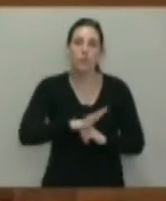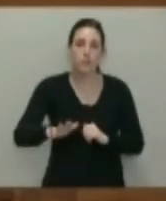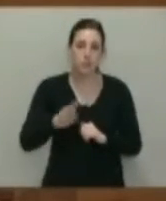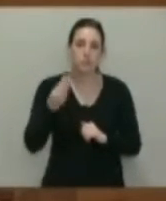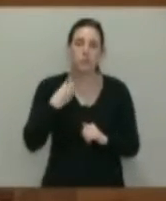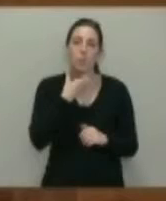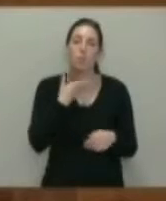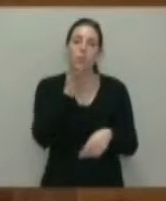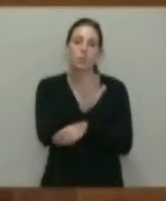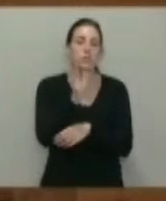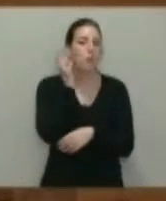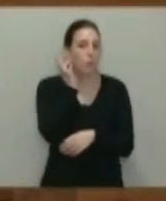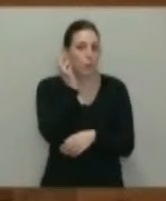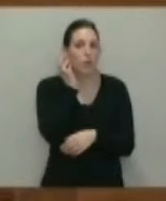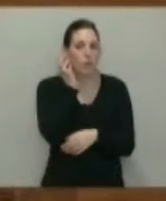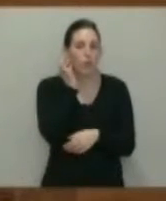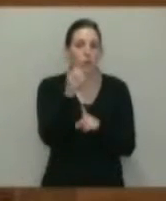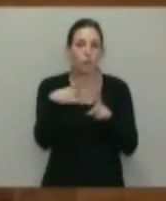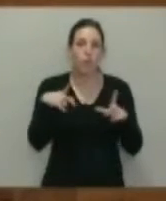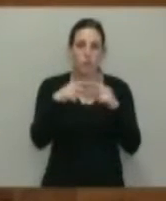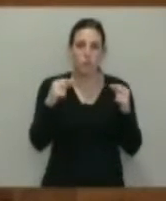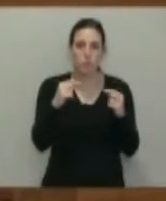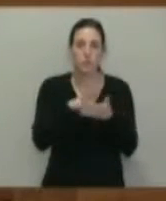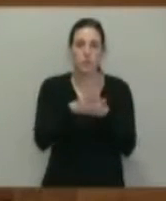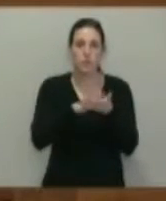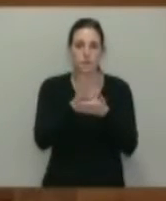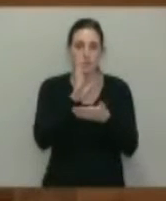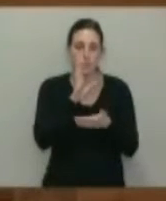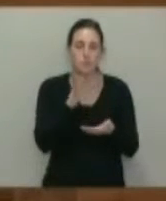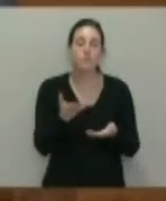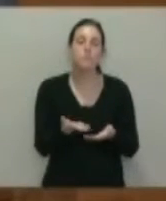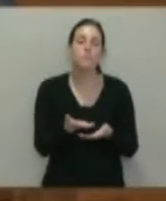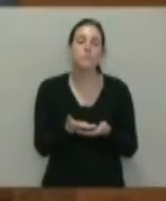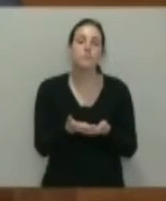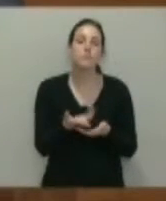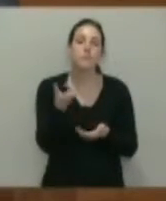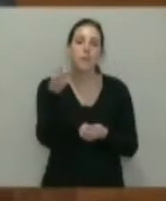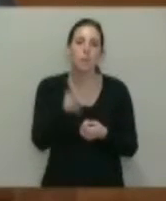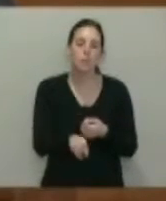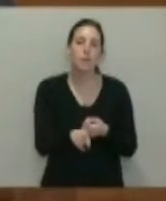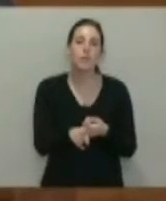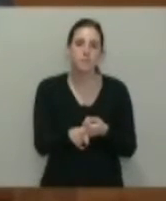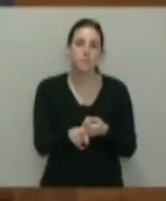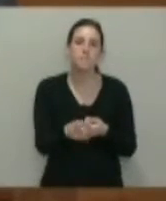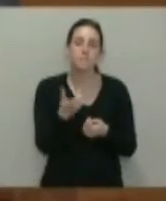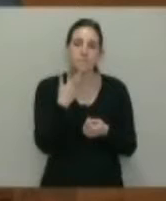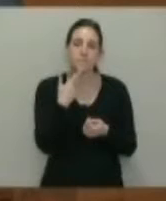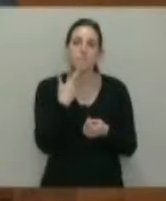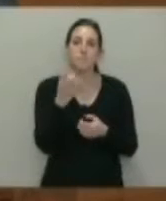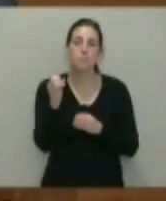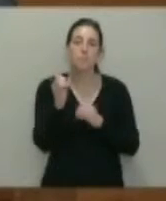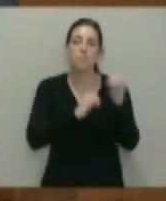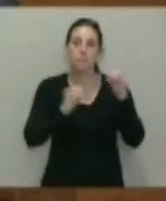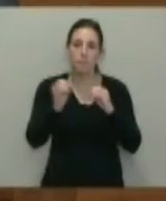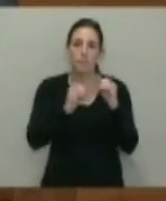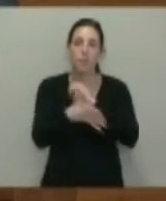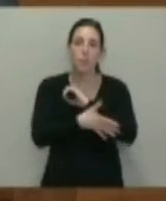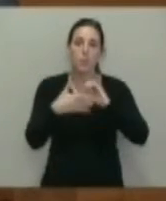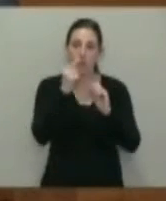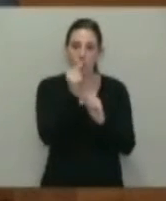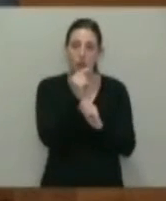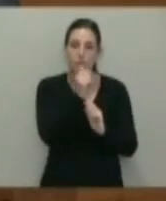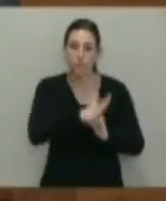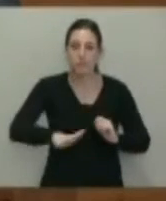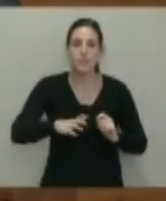que hizo referencia también la portavoz de Foro Asturias, que también ha aumentado en